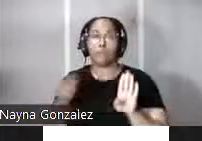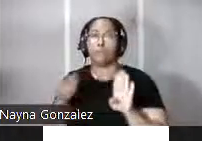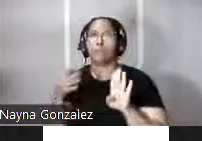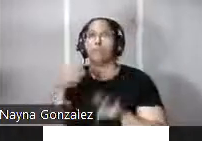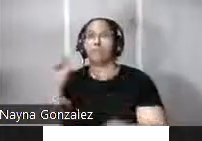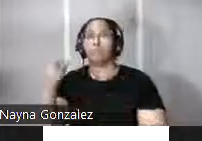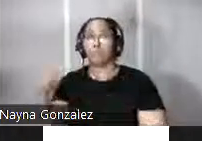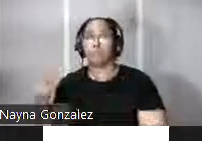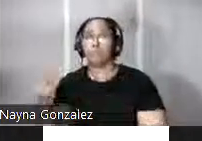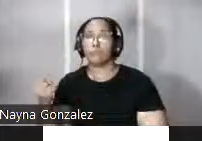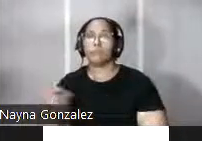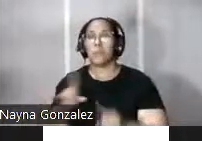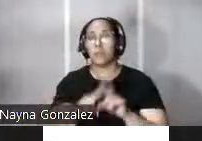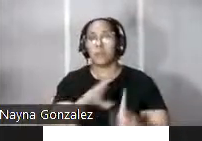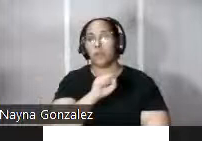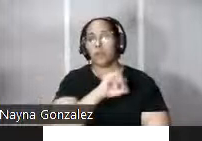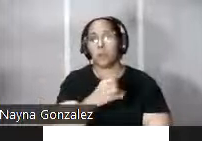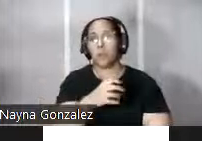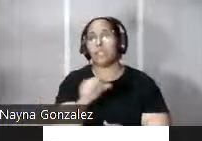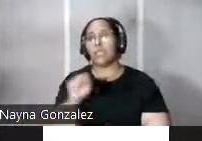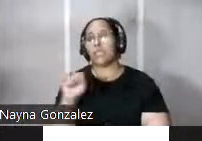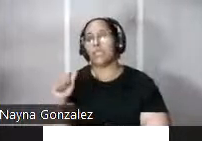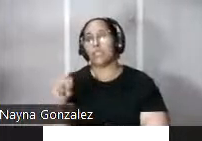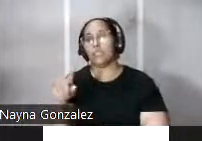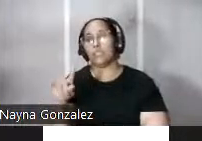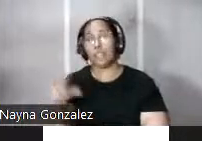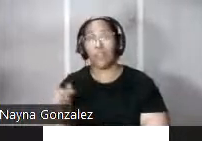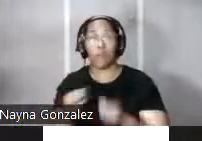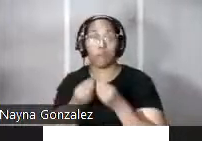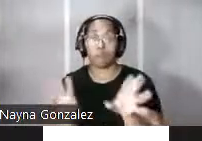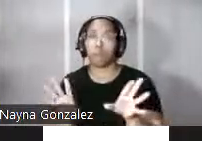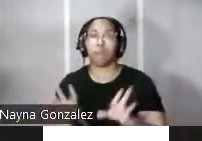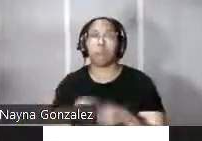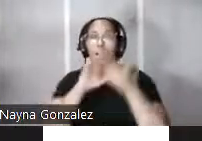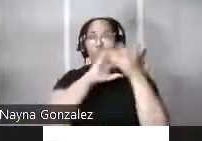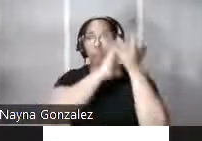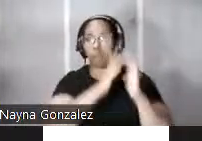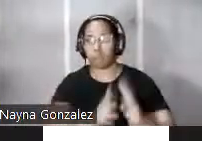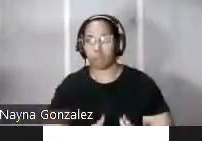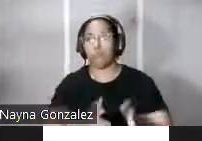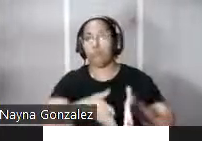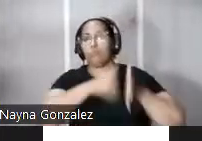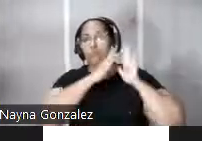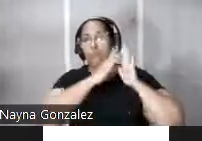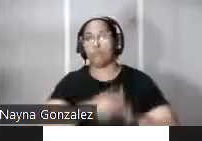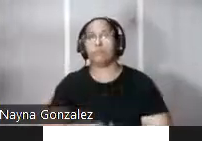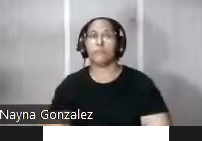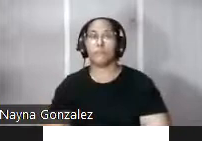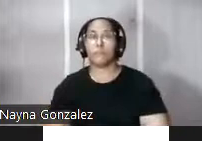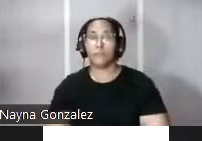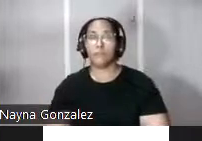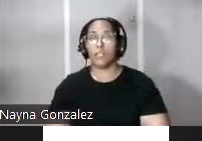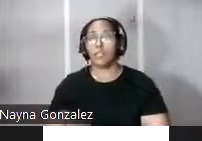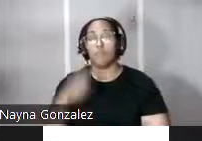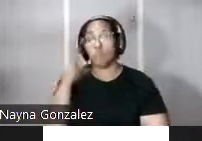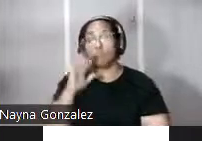puerta de Santiago por ejemplo que se perdió en ese derribo de las murallas y no sé cómo